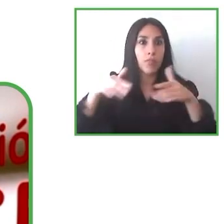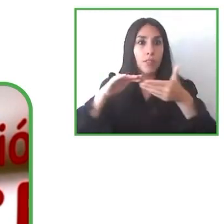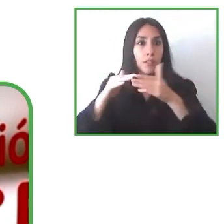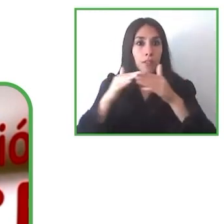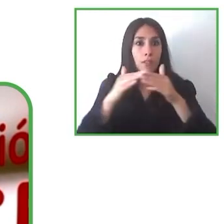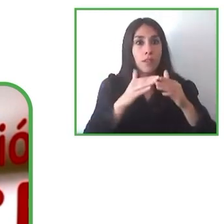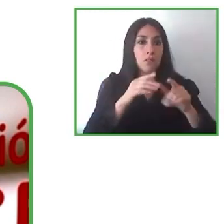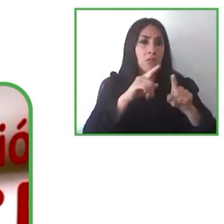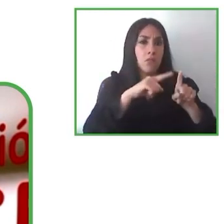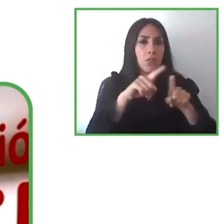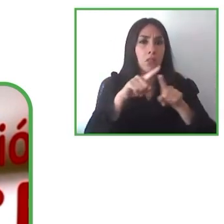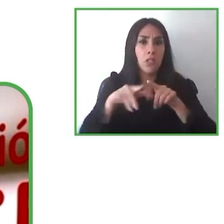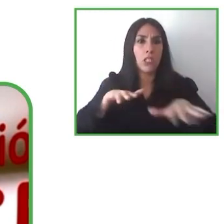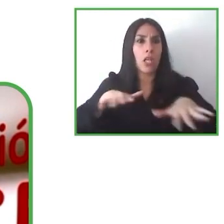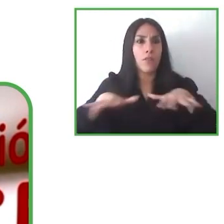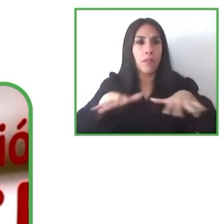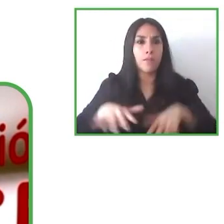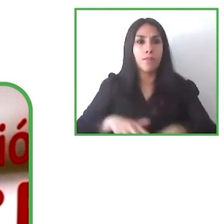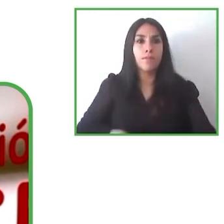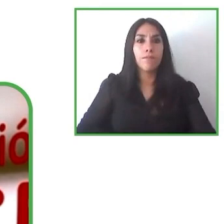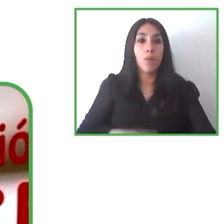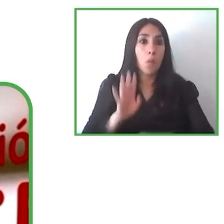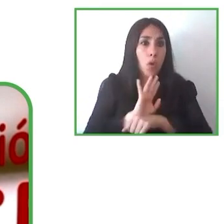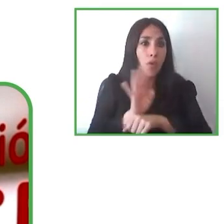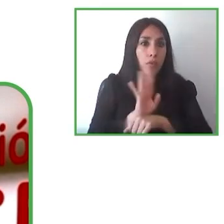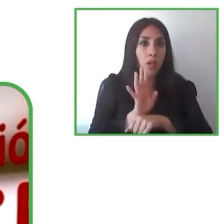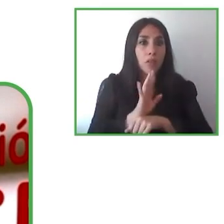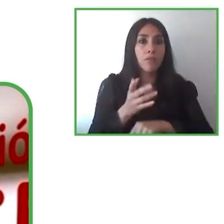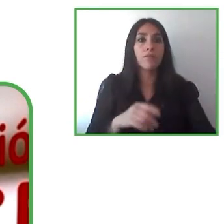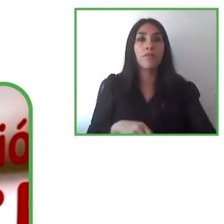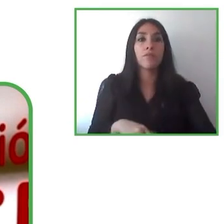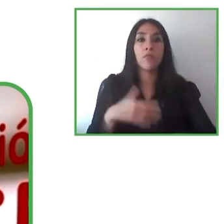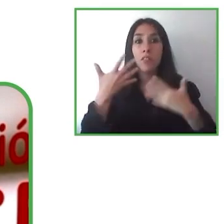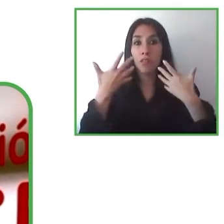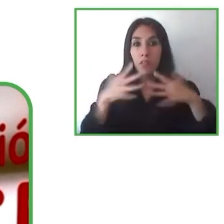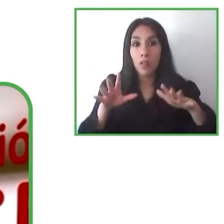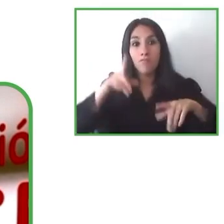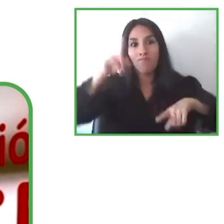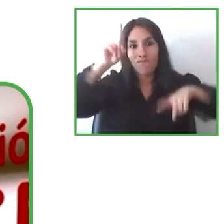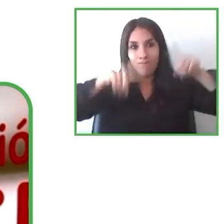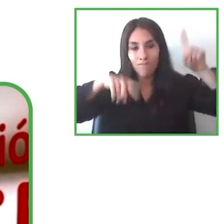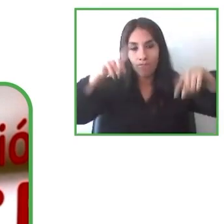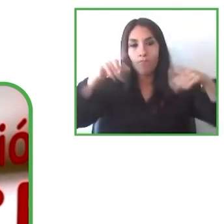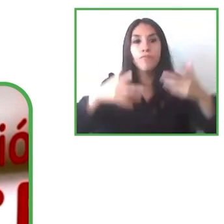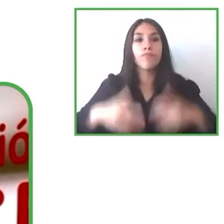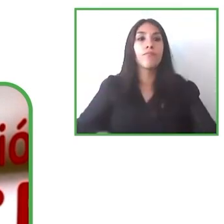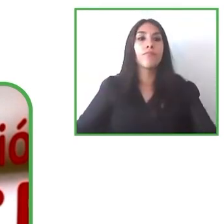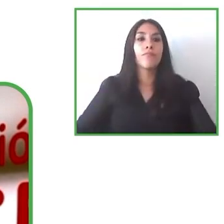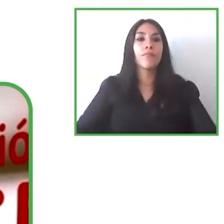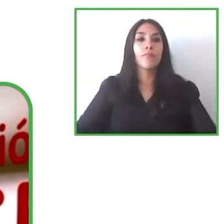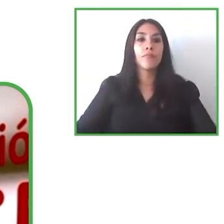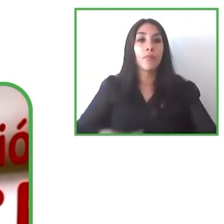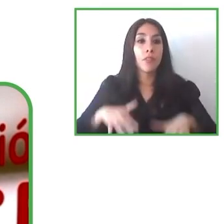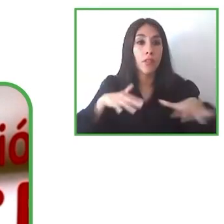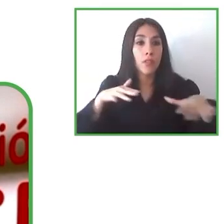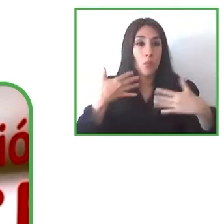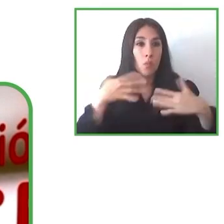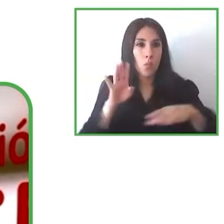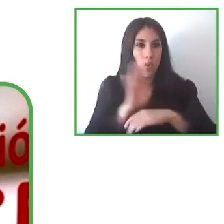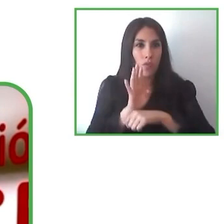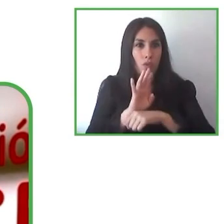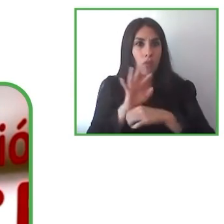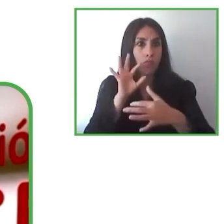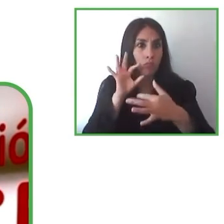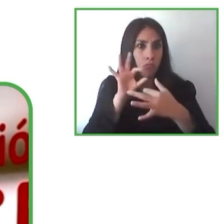relaciones con Netflix en Escandinavia pero necesitamos aplicar el mismo acuerdo la misma integración con